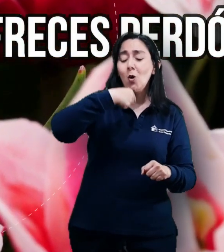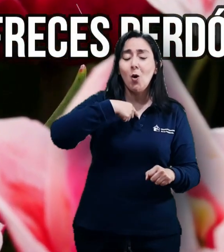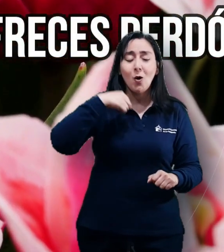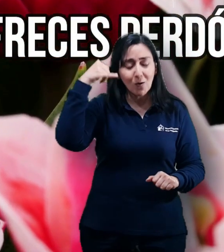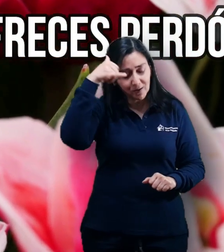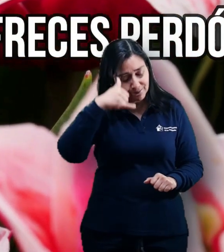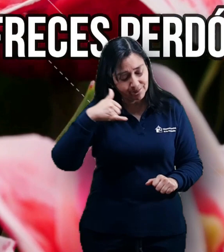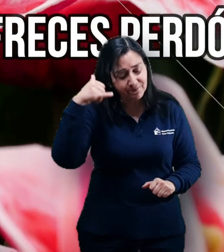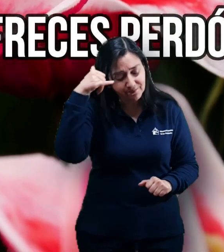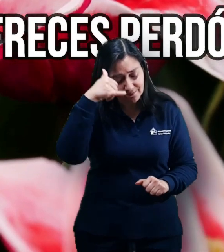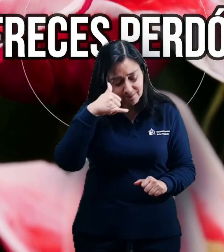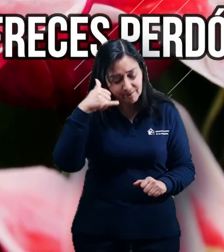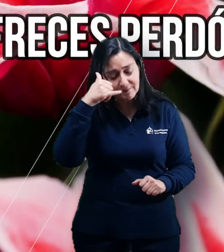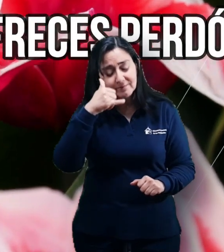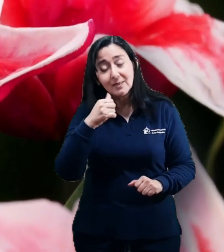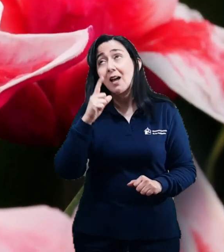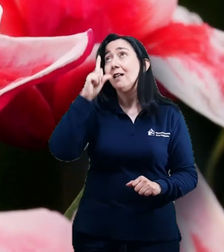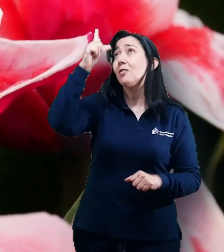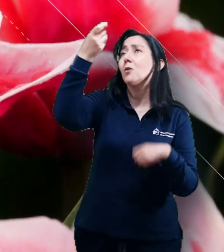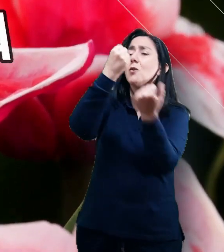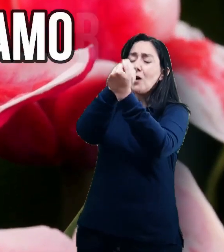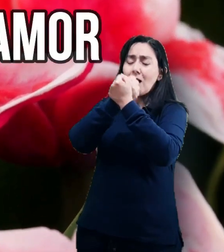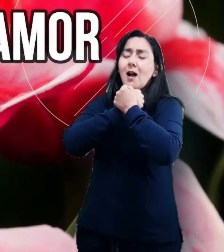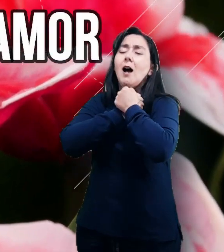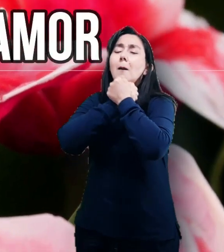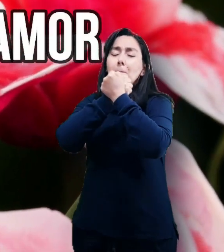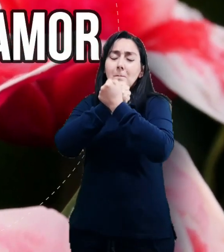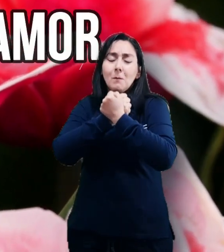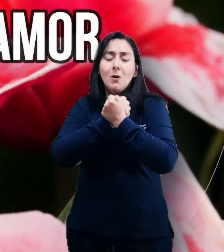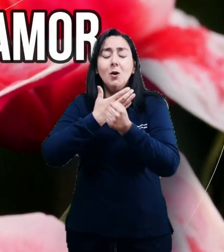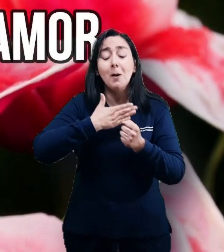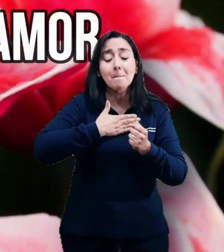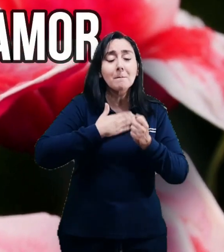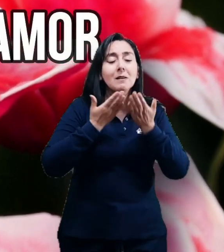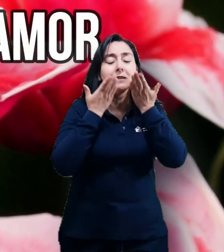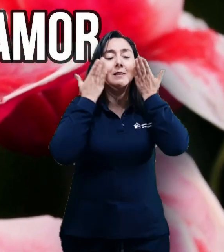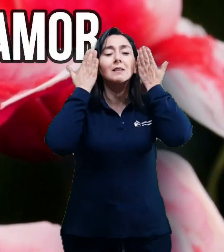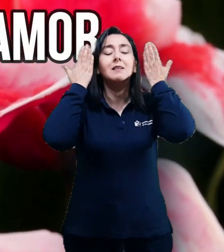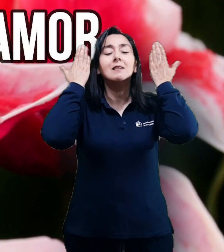Me ofreces perdón Me limpia tu amor